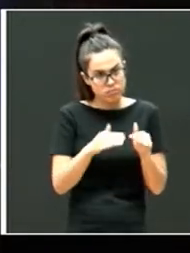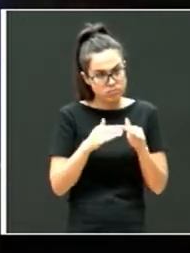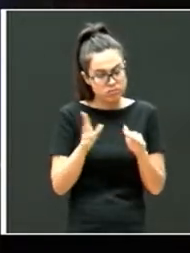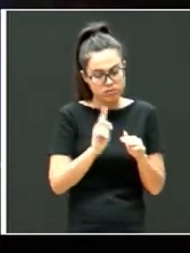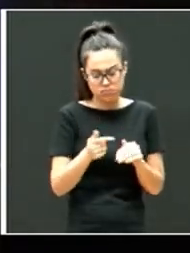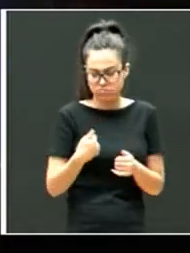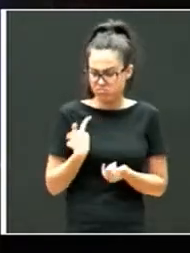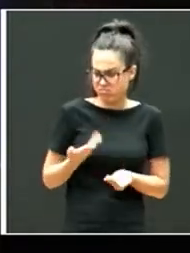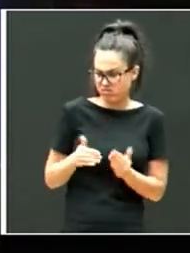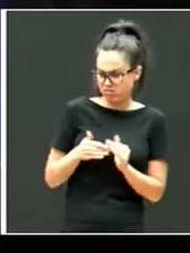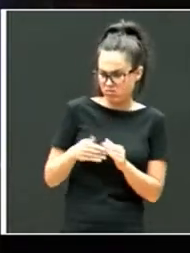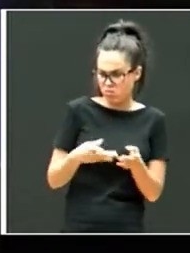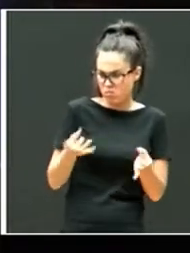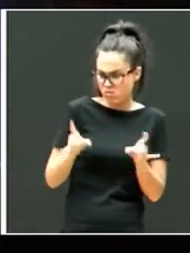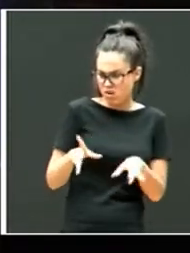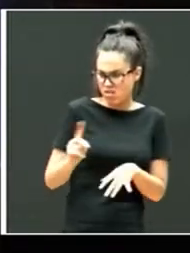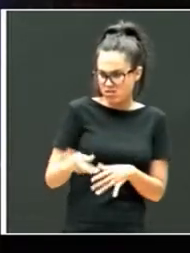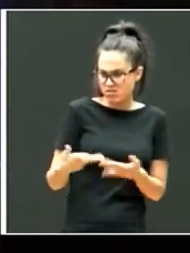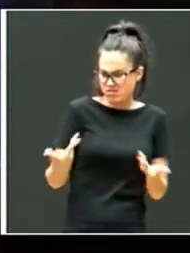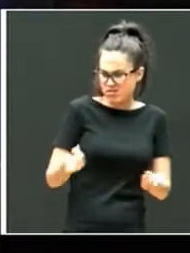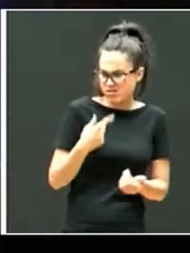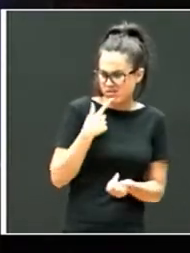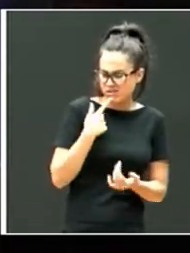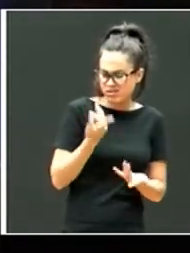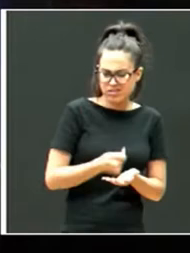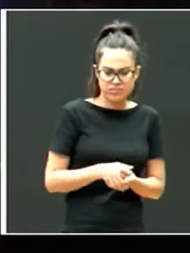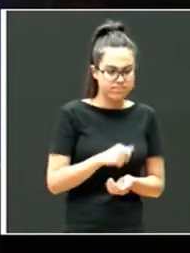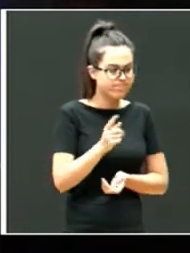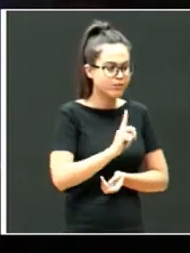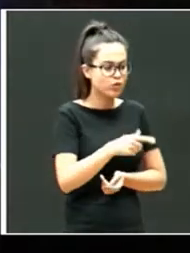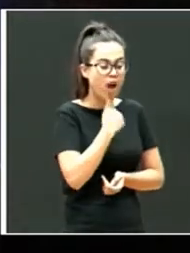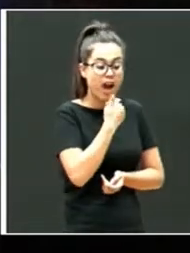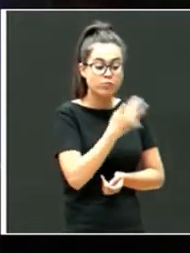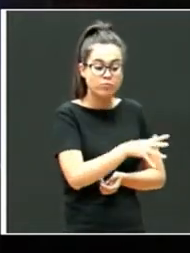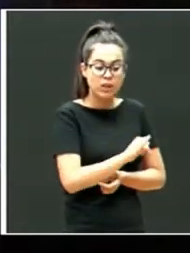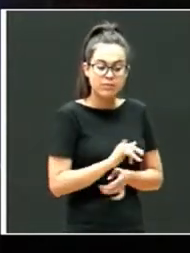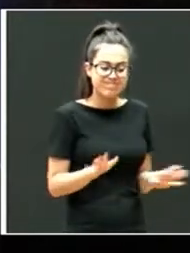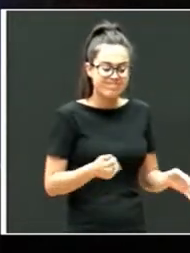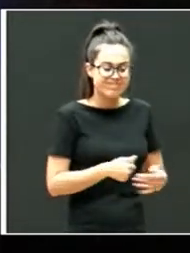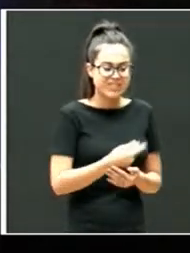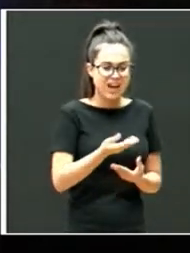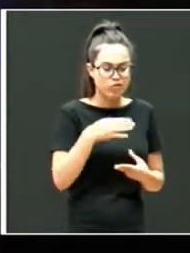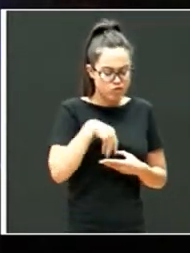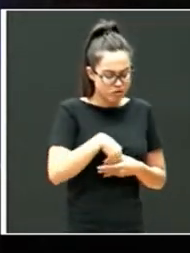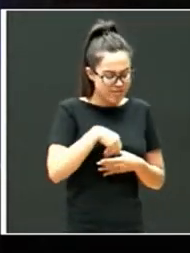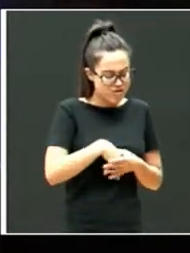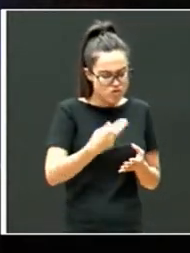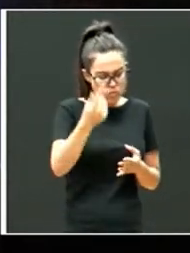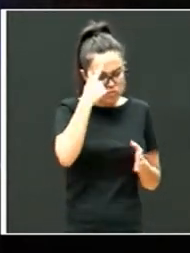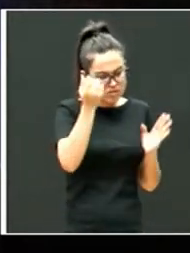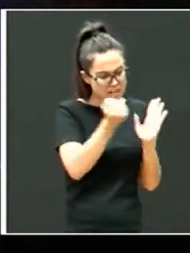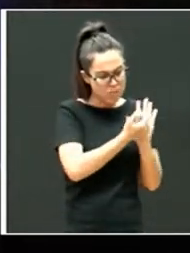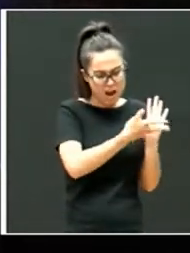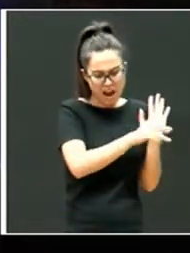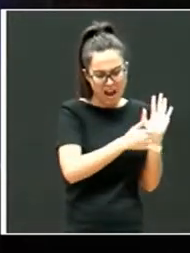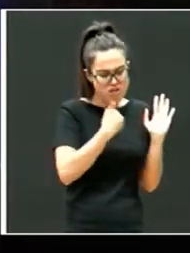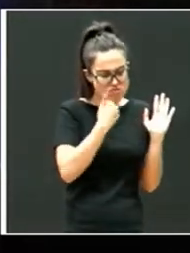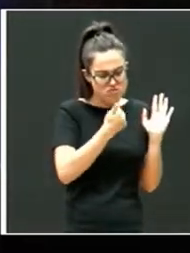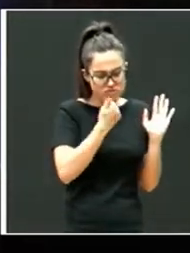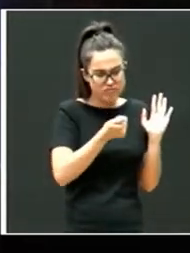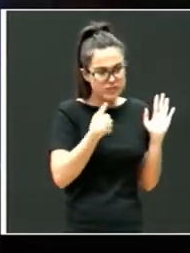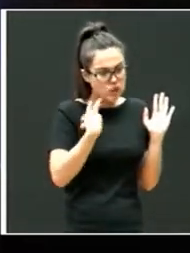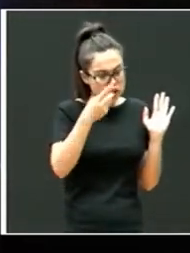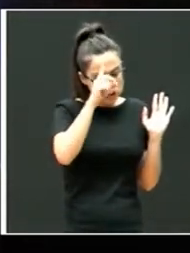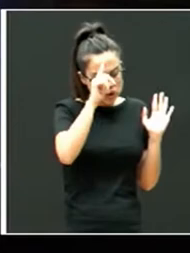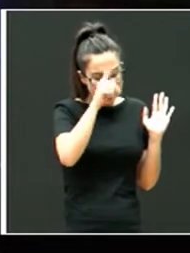pero ¿cómo que no es como los demás? Dice, no, a tu hijo le pasa algo. Tu hijo tiene algo dentro, tiene un trauma, tiene algo… Yo no sé